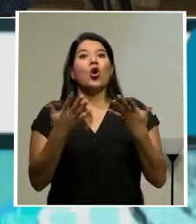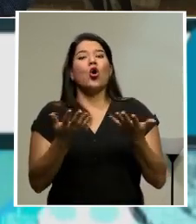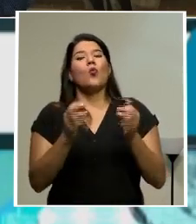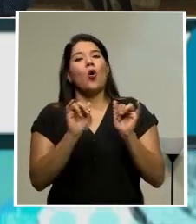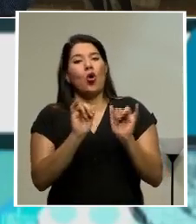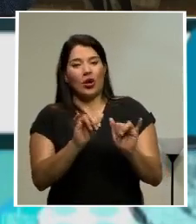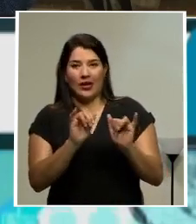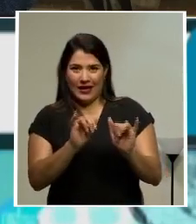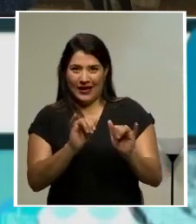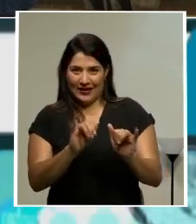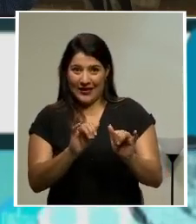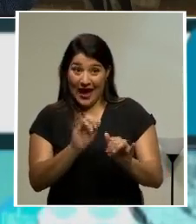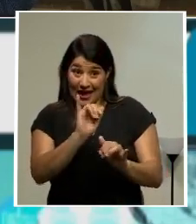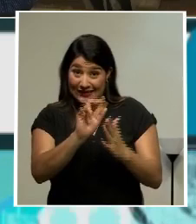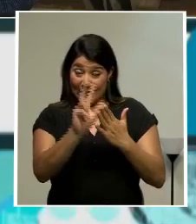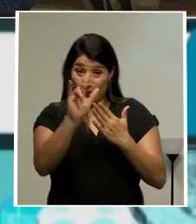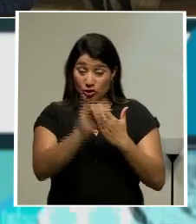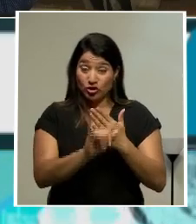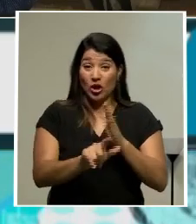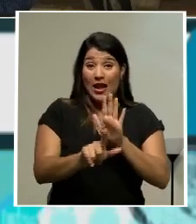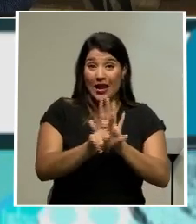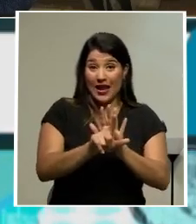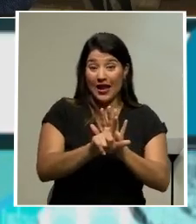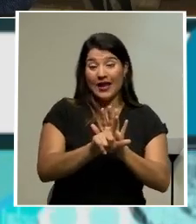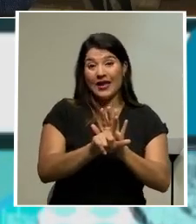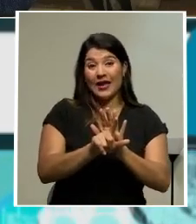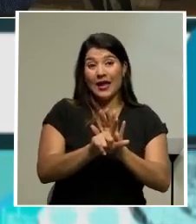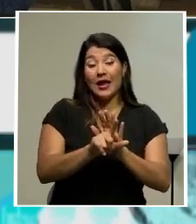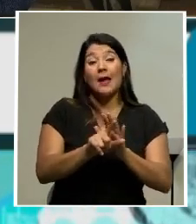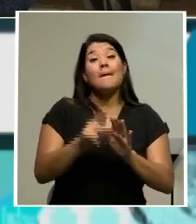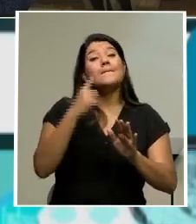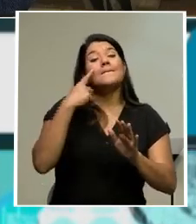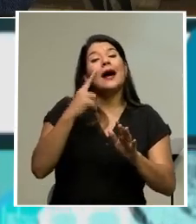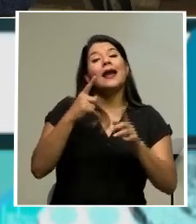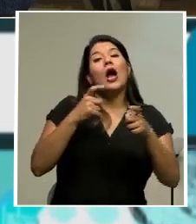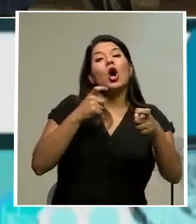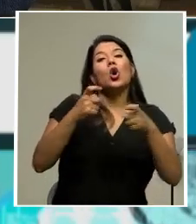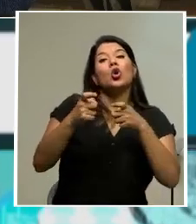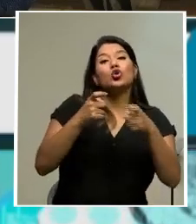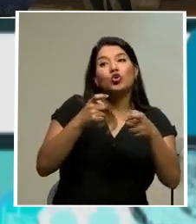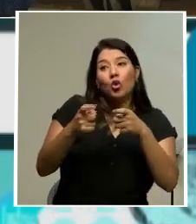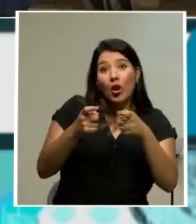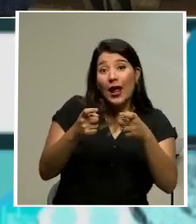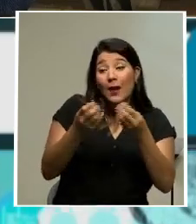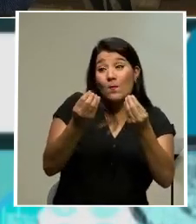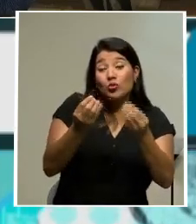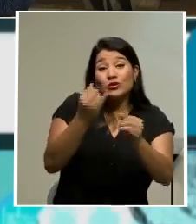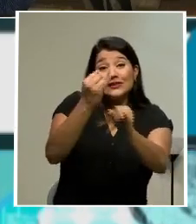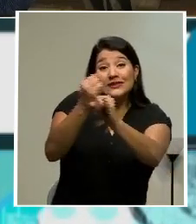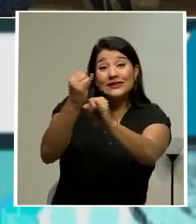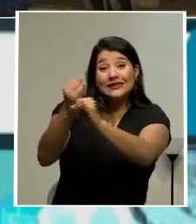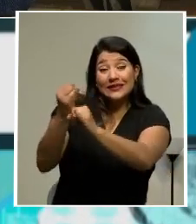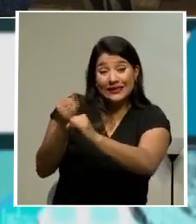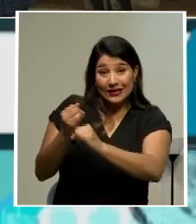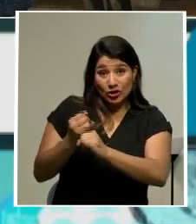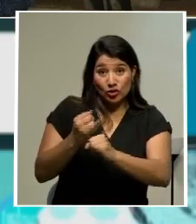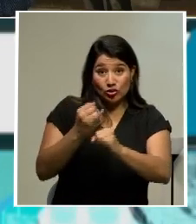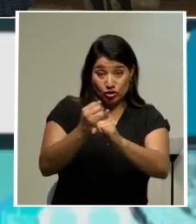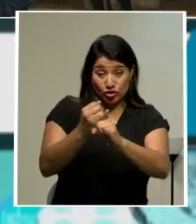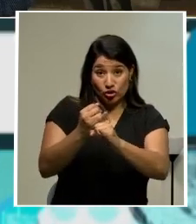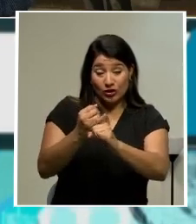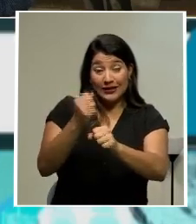exactamente este proyecto de ley que va a regular un sector importantísimo de todos los